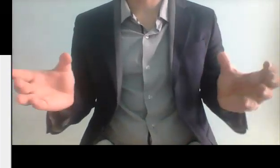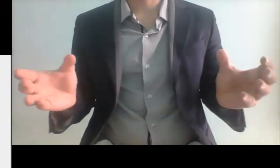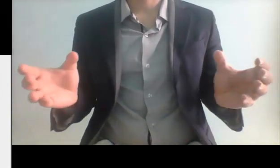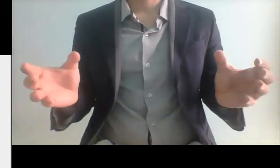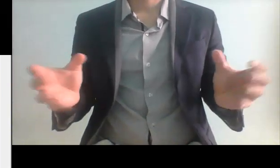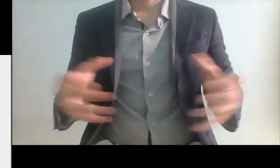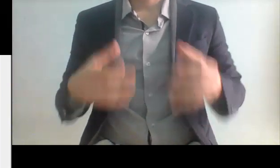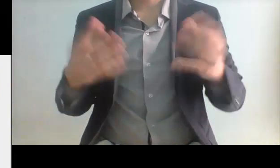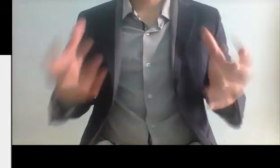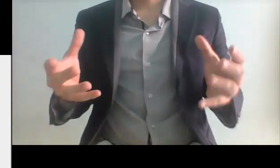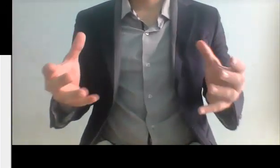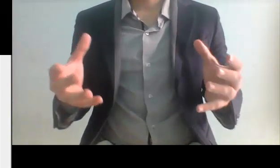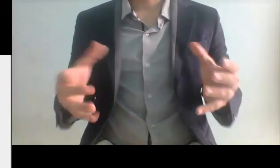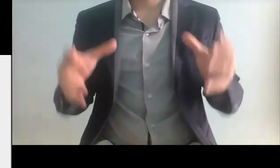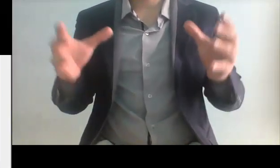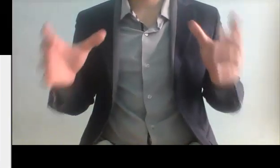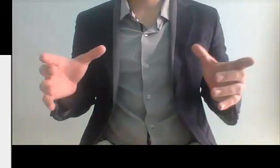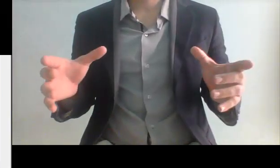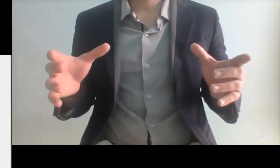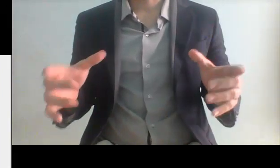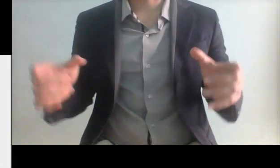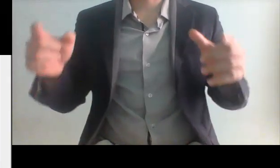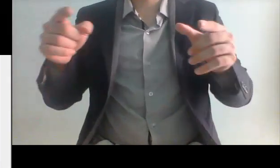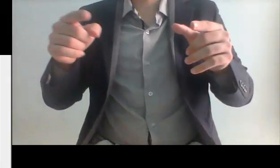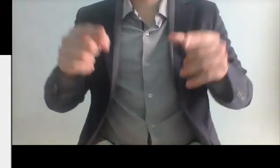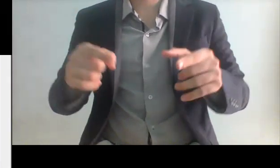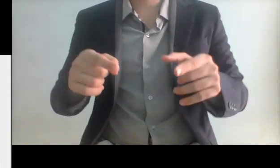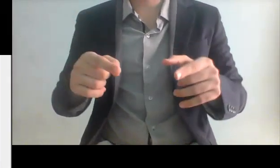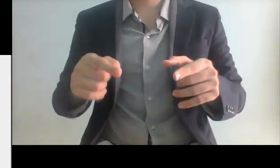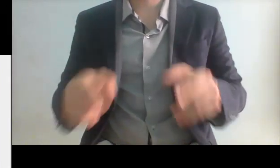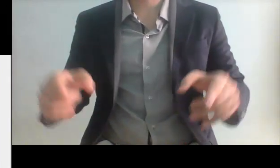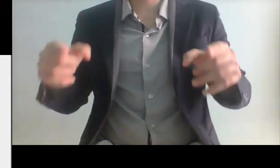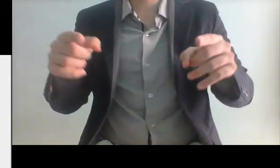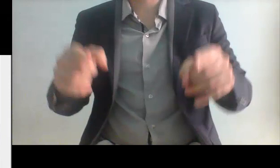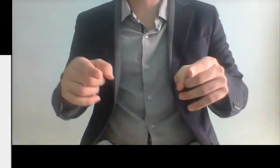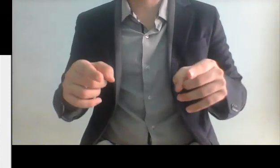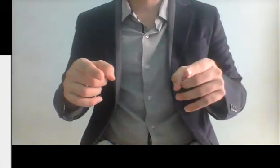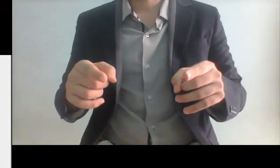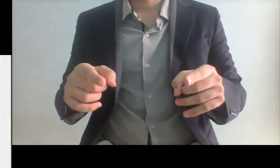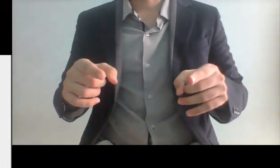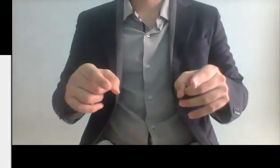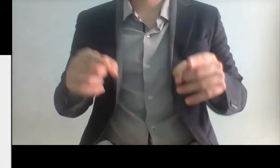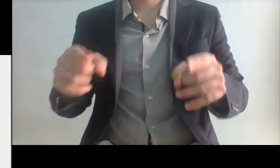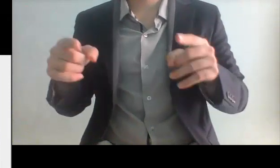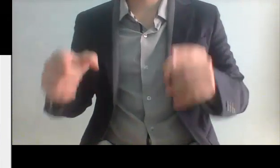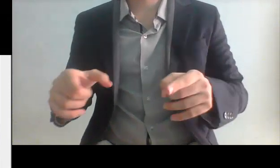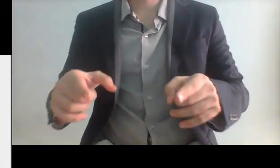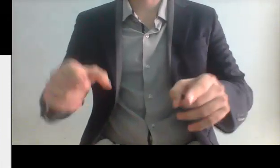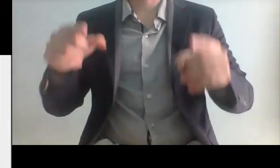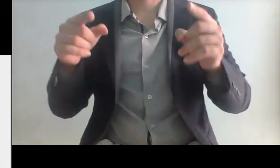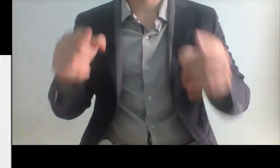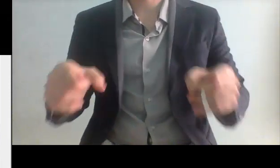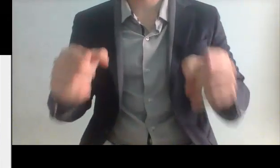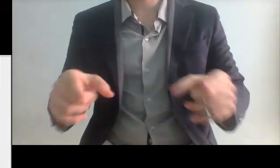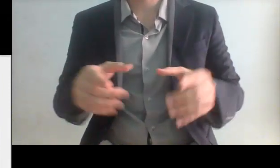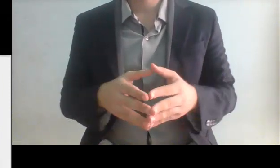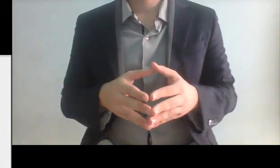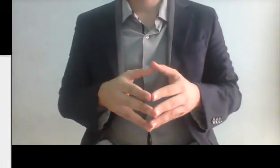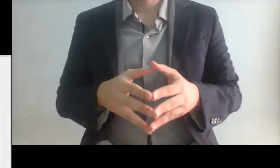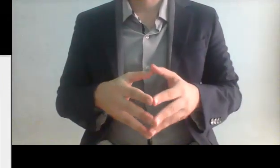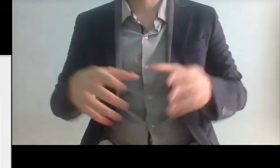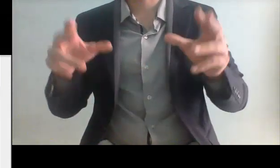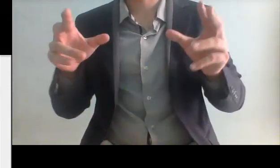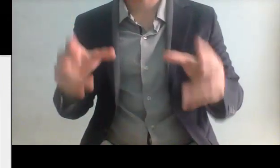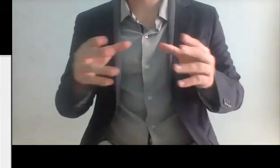peleando pero prefiero eso a estos desgraciados que les dimos más de 20 años para que gobernaran